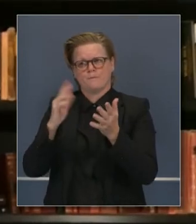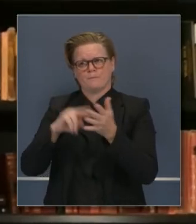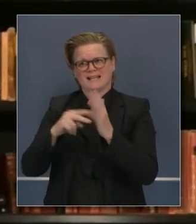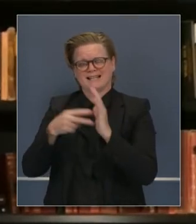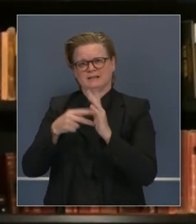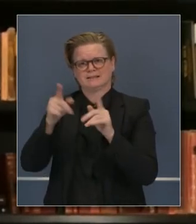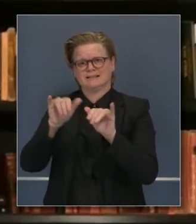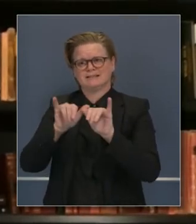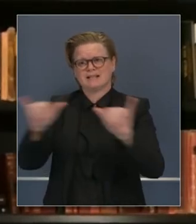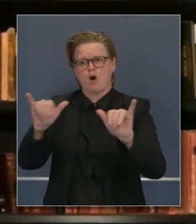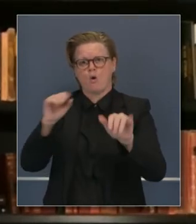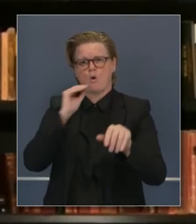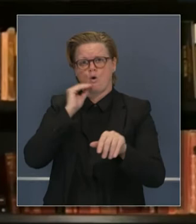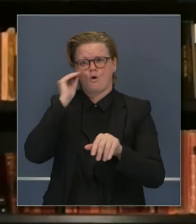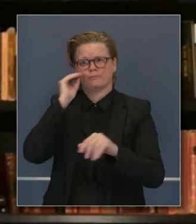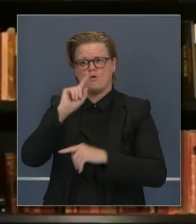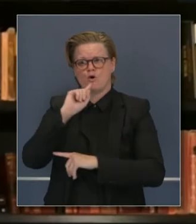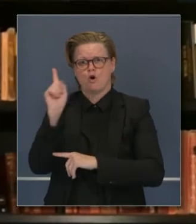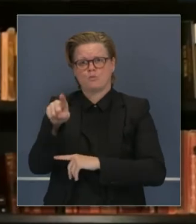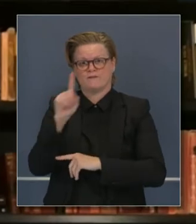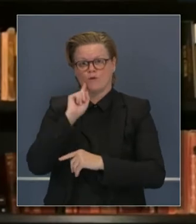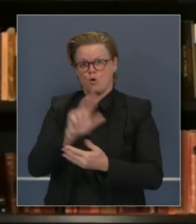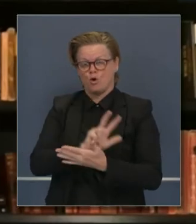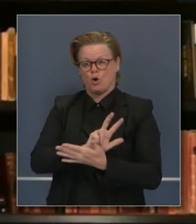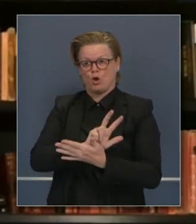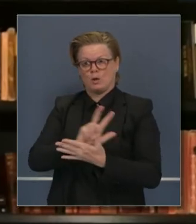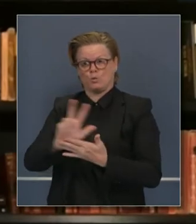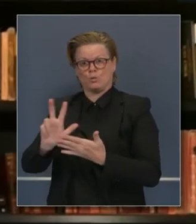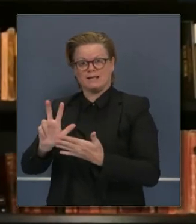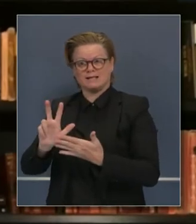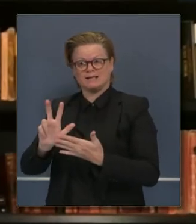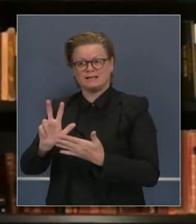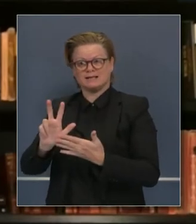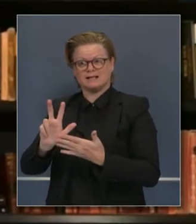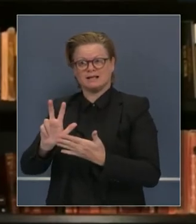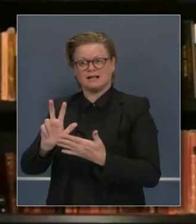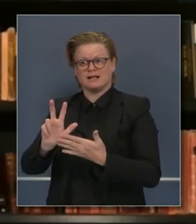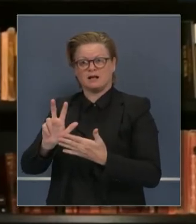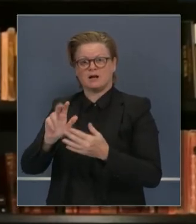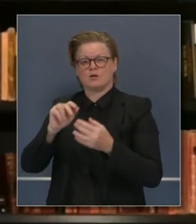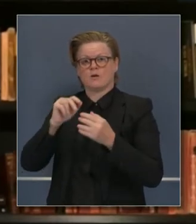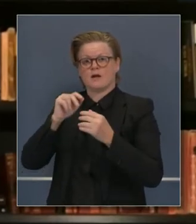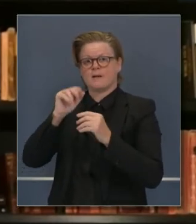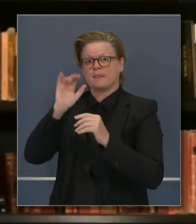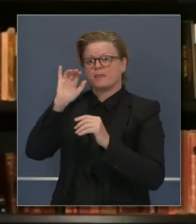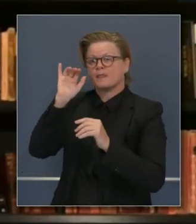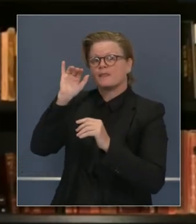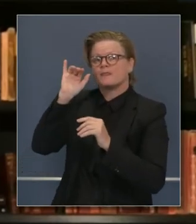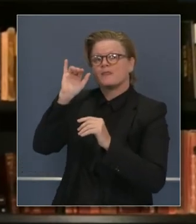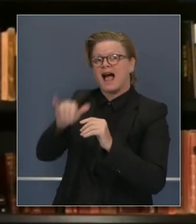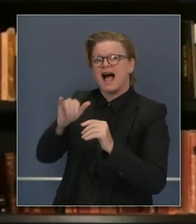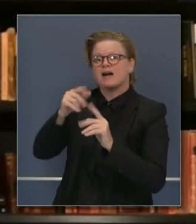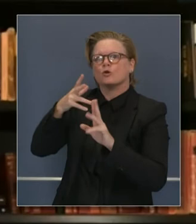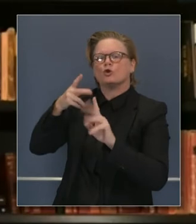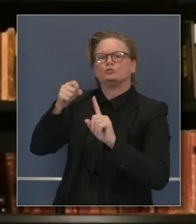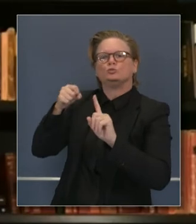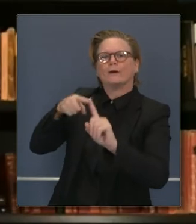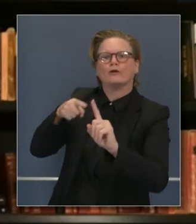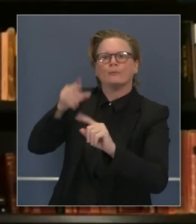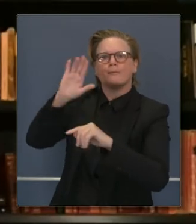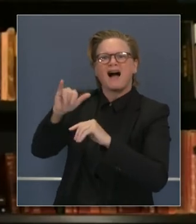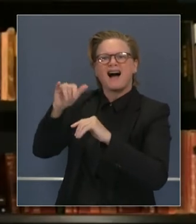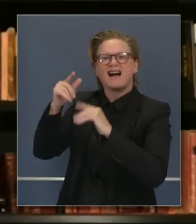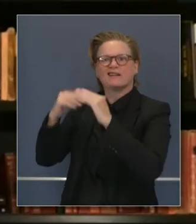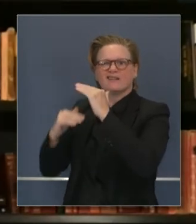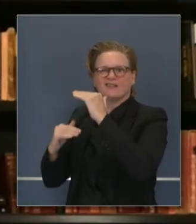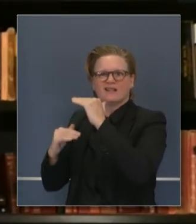por unas tres semanas, pero los condados pueden salirse de la lista después de